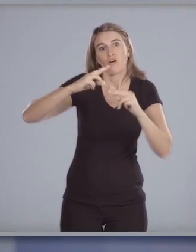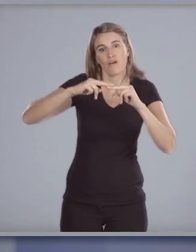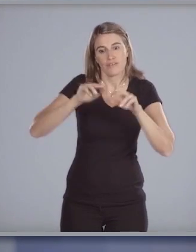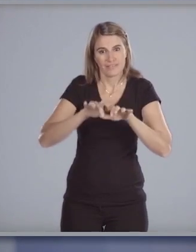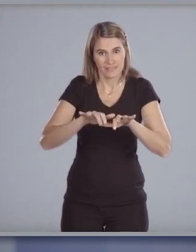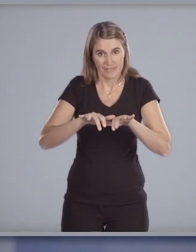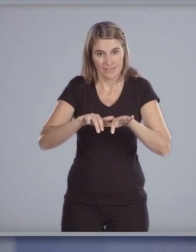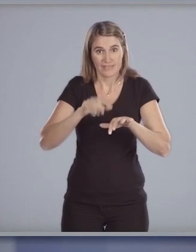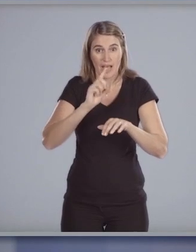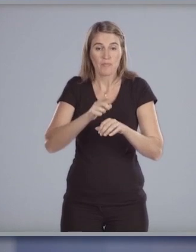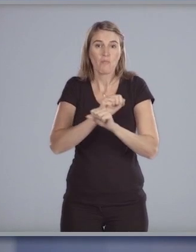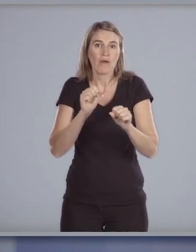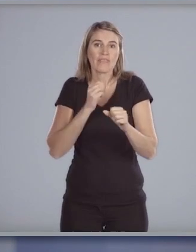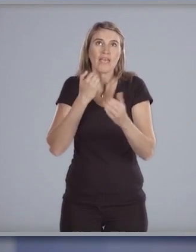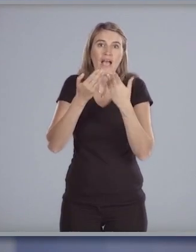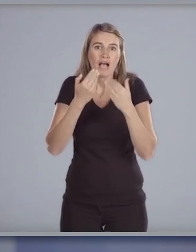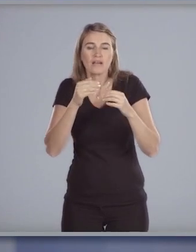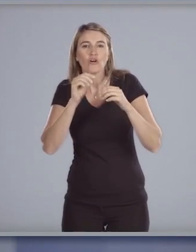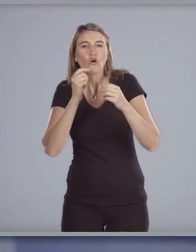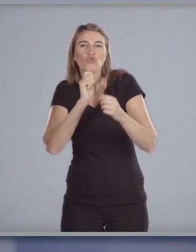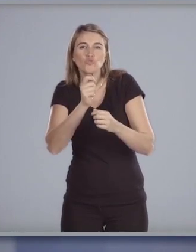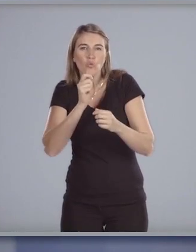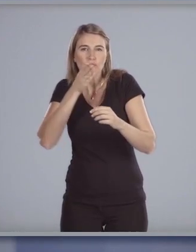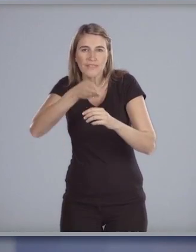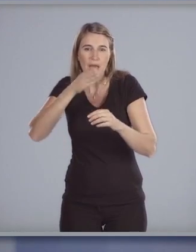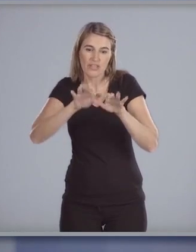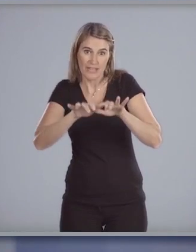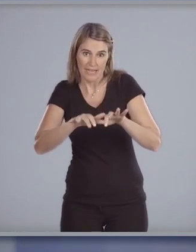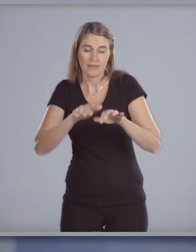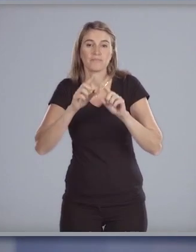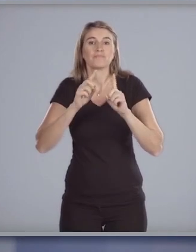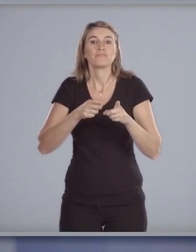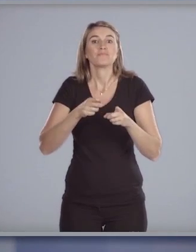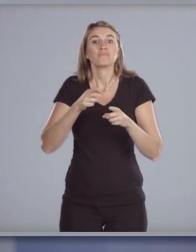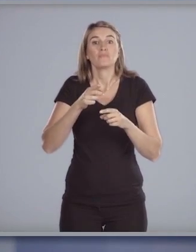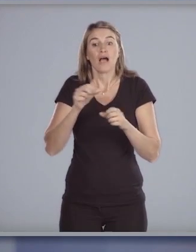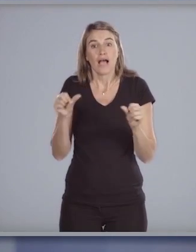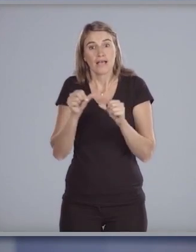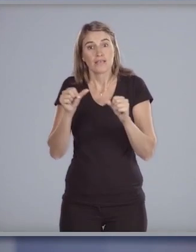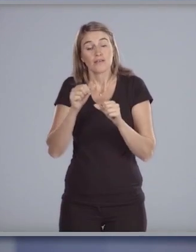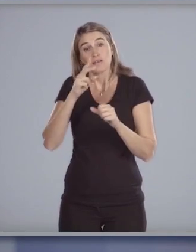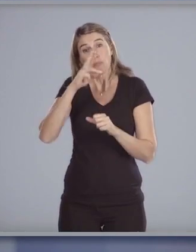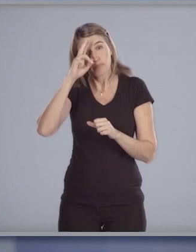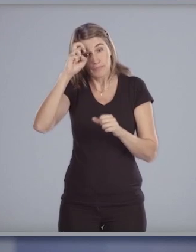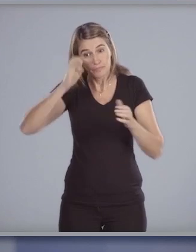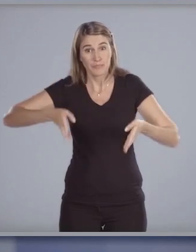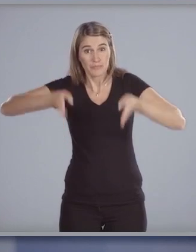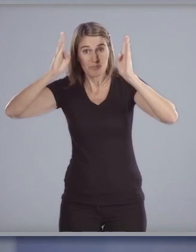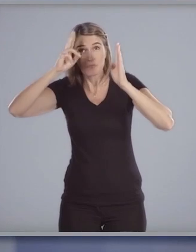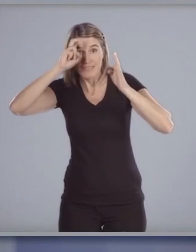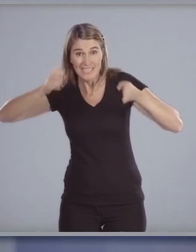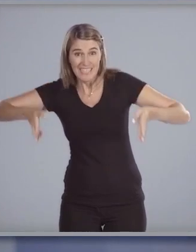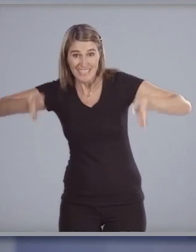modalidad de interconsultas propiciaremos la incorporación del hospital de clínicas